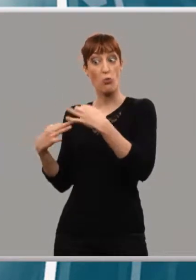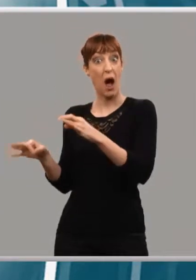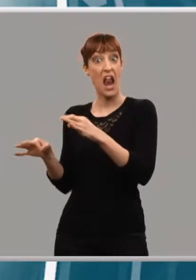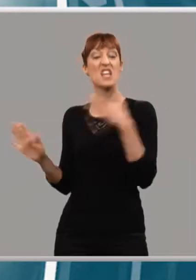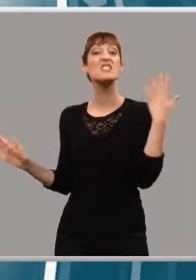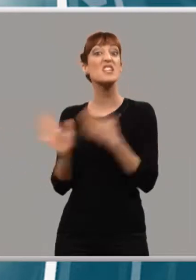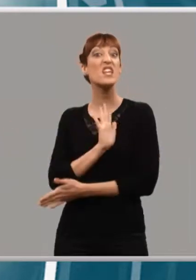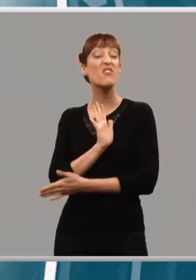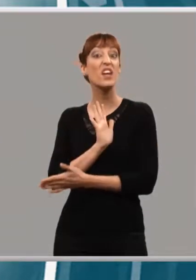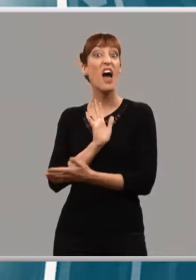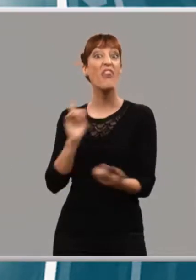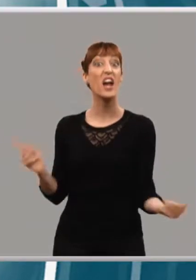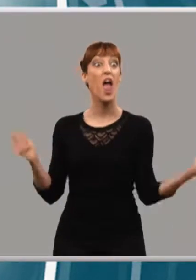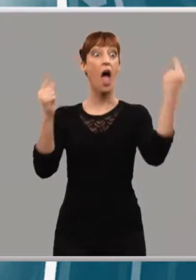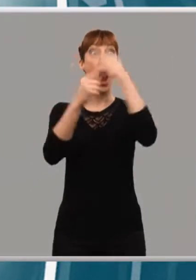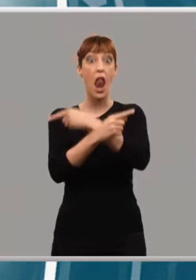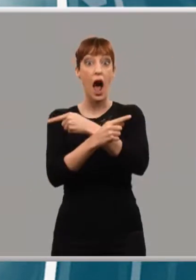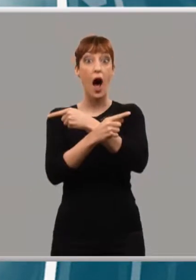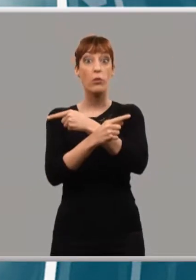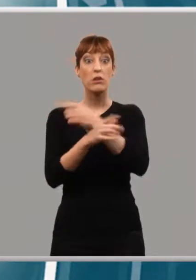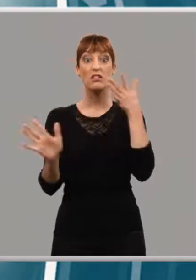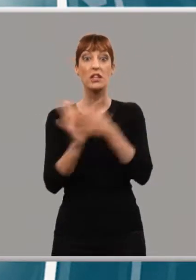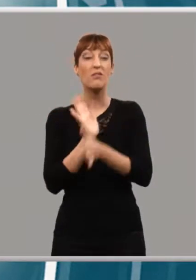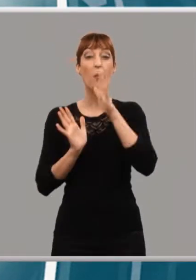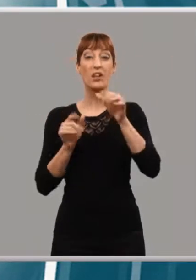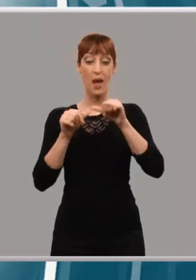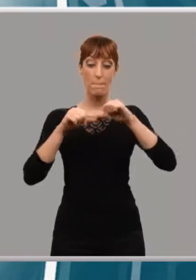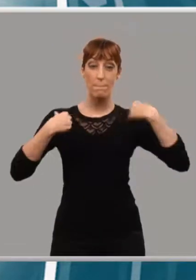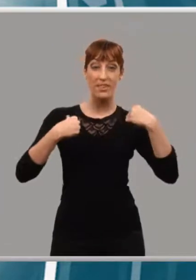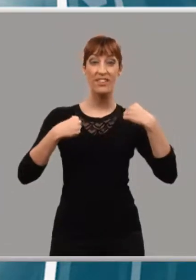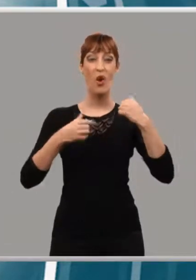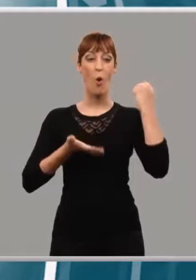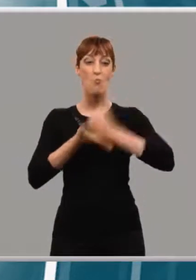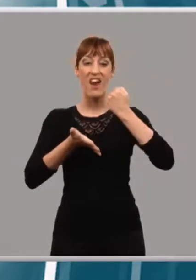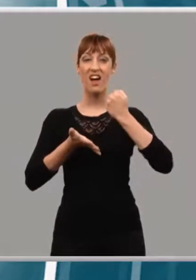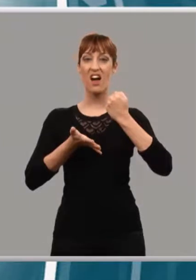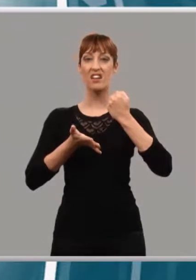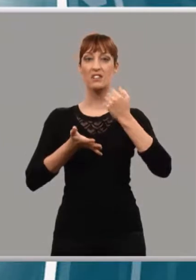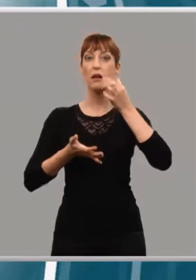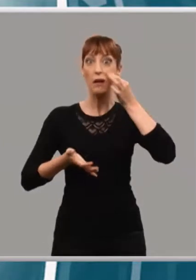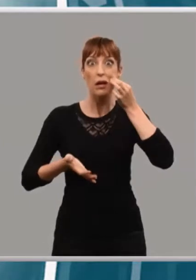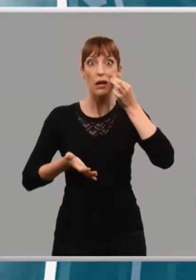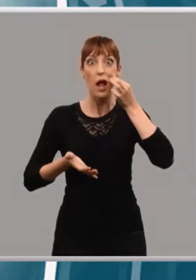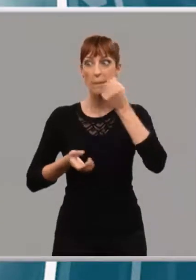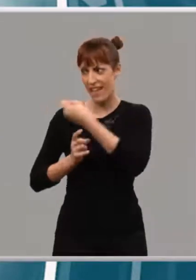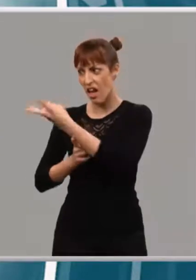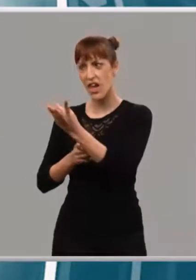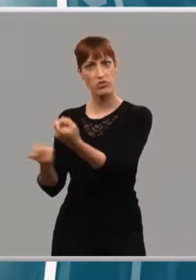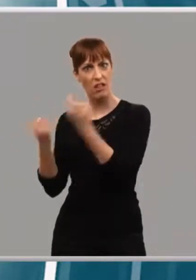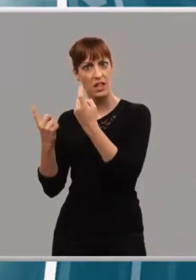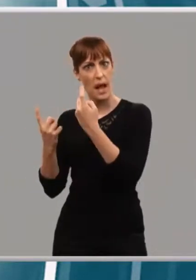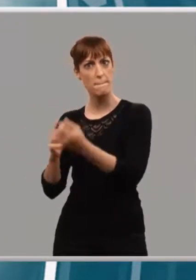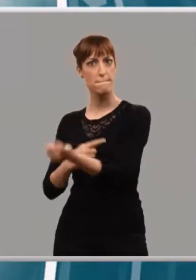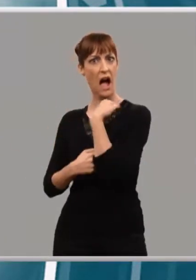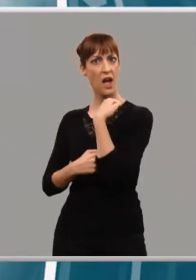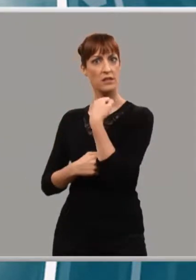significa que muchas veces vemos con esos estereotipos, con esos prejuicios, cuando son ellos también los que nos tienen tanto que enseñar. Vamos a un